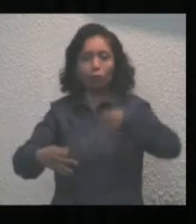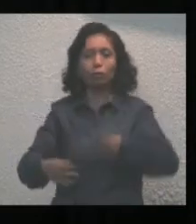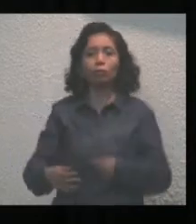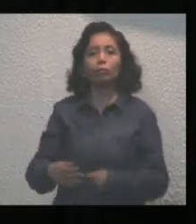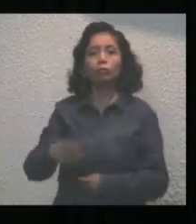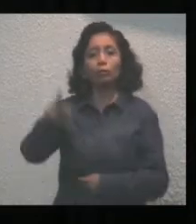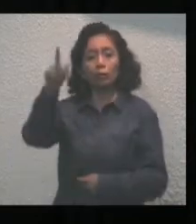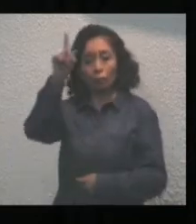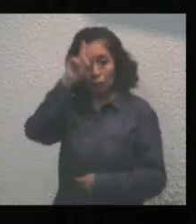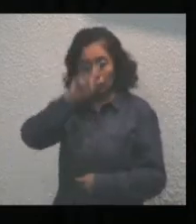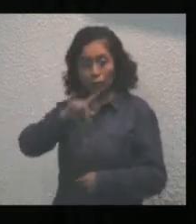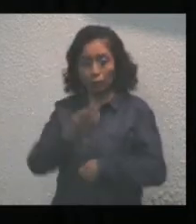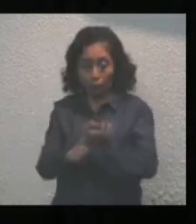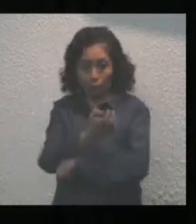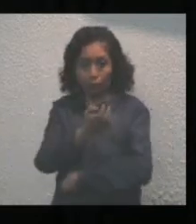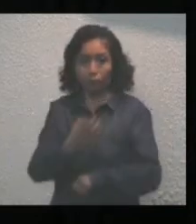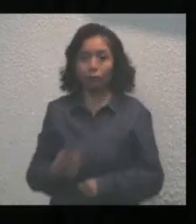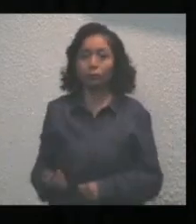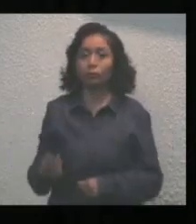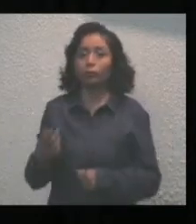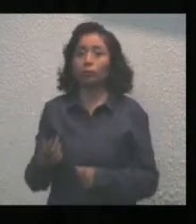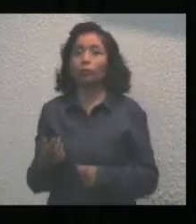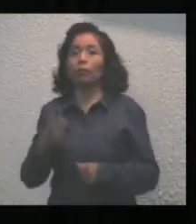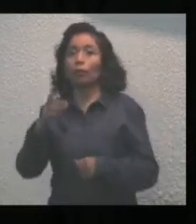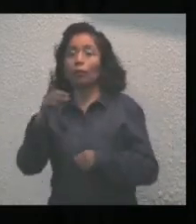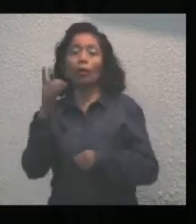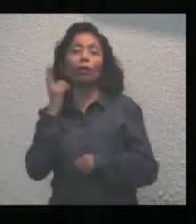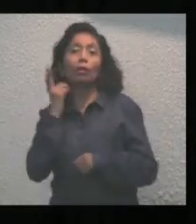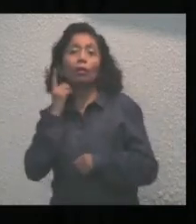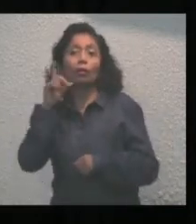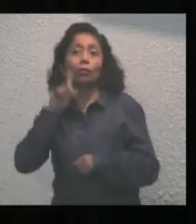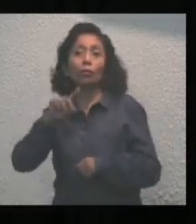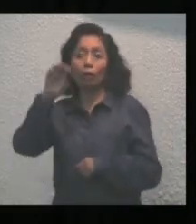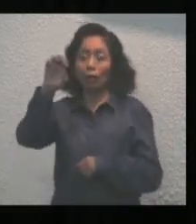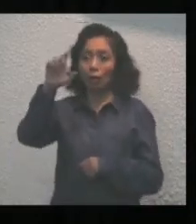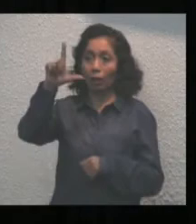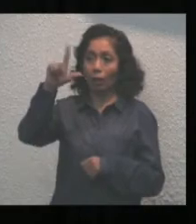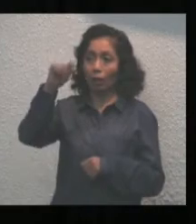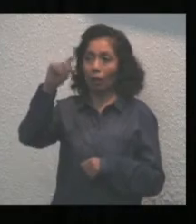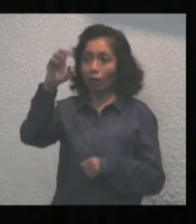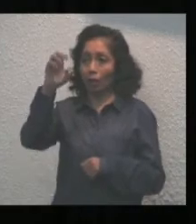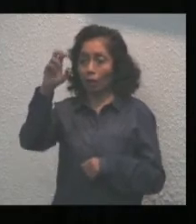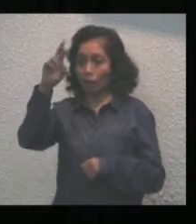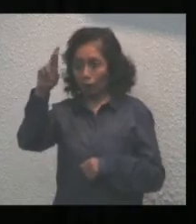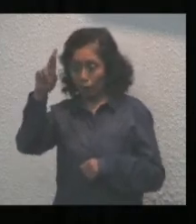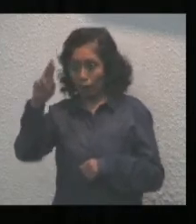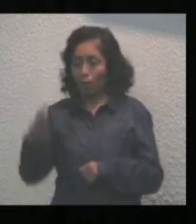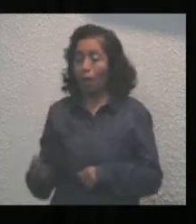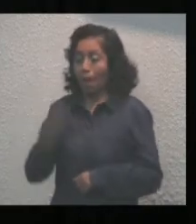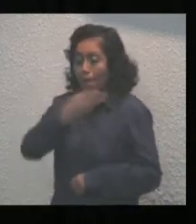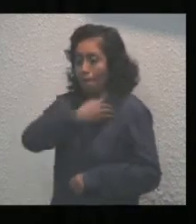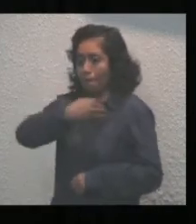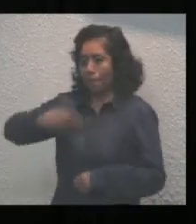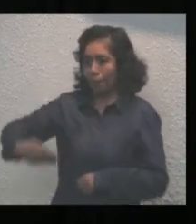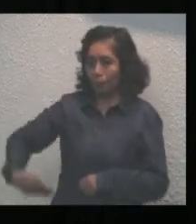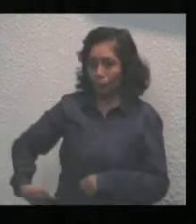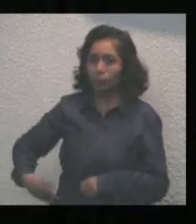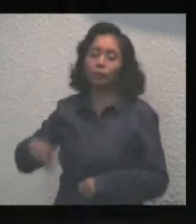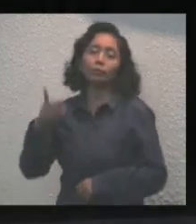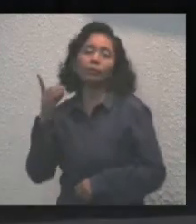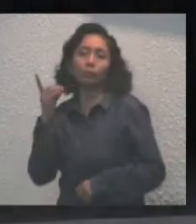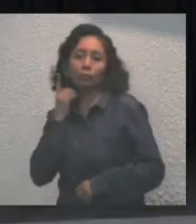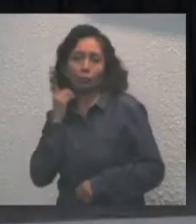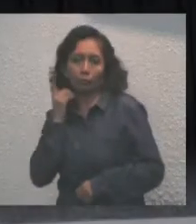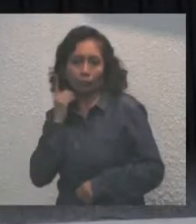y a la diputada Euterpe Alicia Gutiérrez Balazsí, presidenta de la mesa